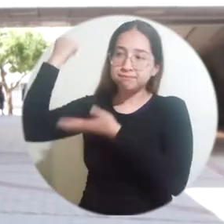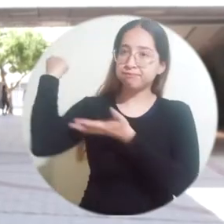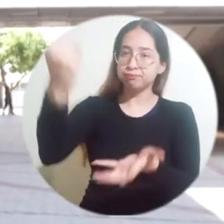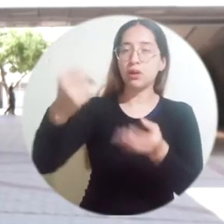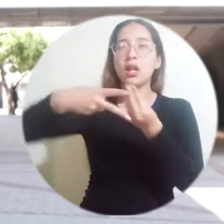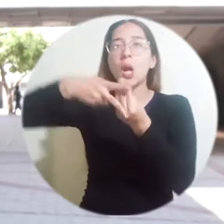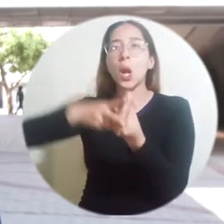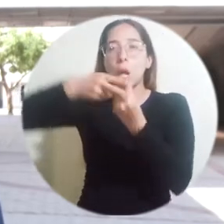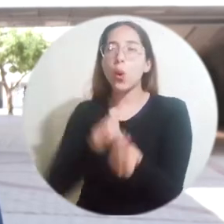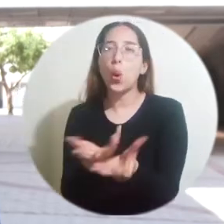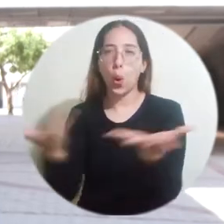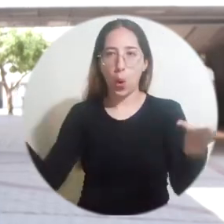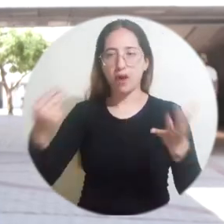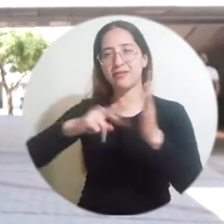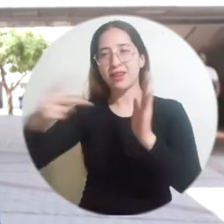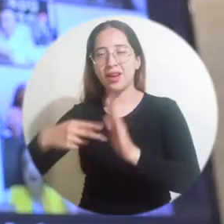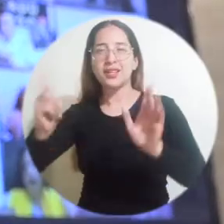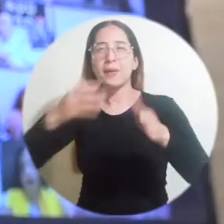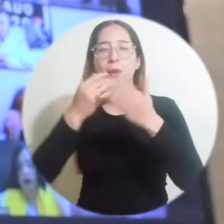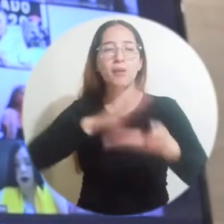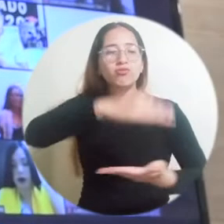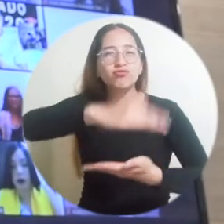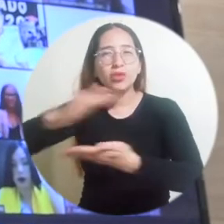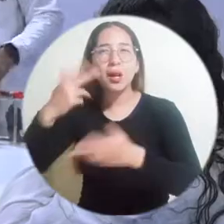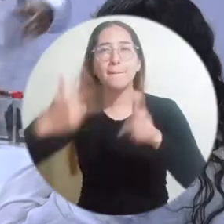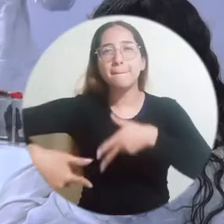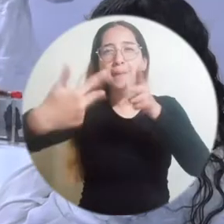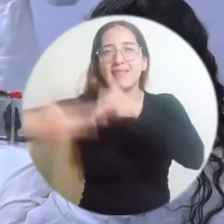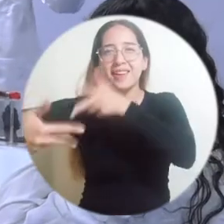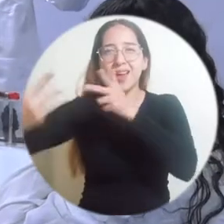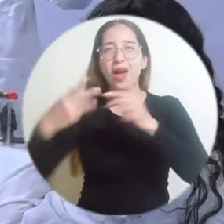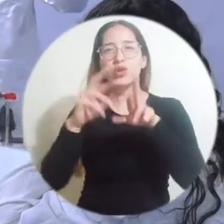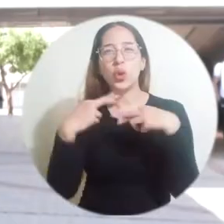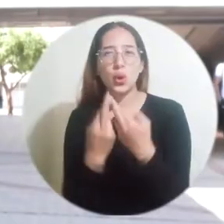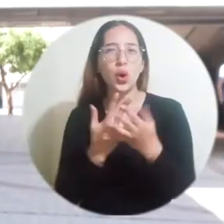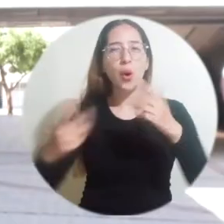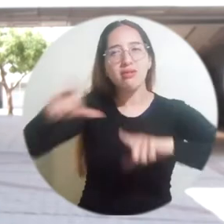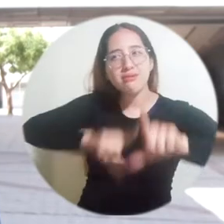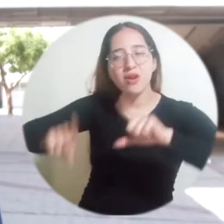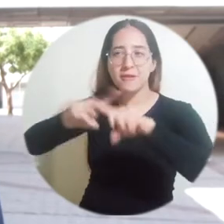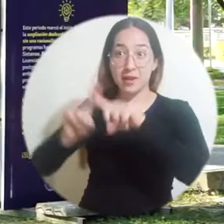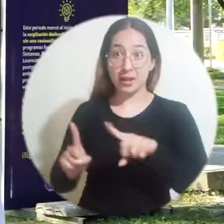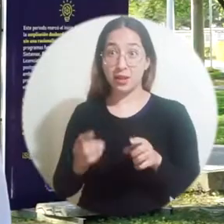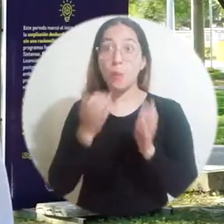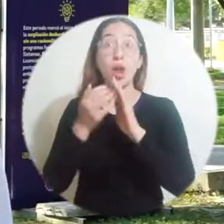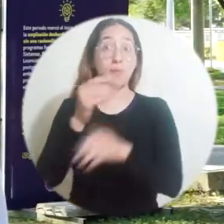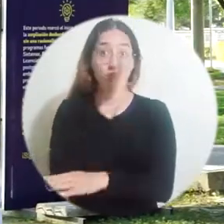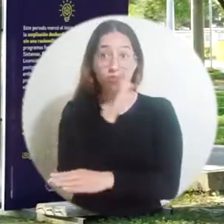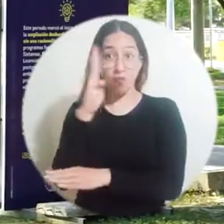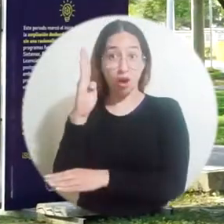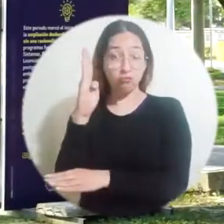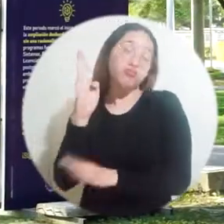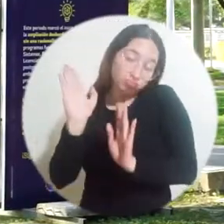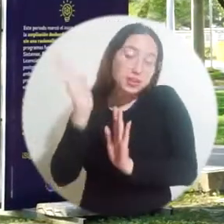herramientas tecnológicas, en el caso de los equipos para videoconferencias en las diferentes aulas y laboratorios. La biblioteca